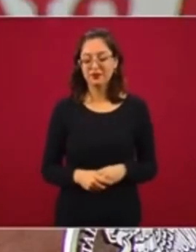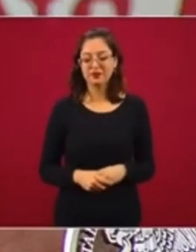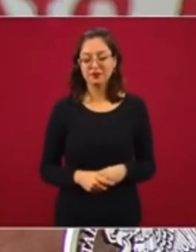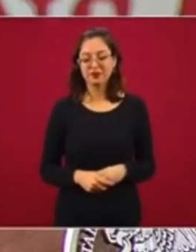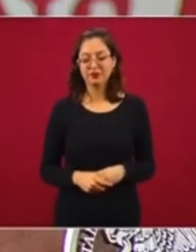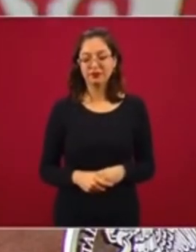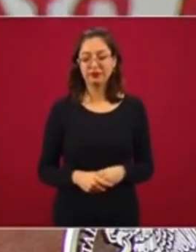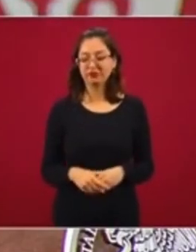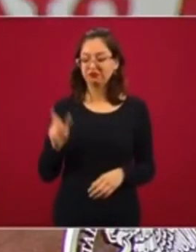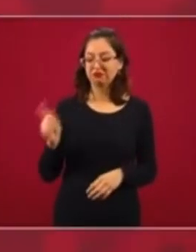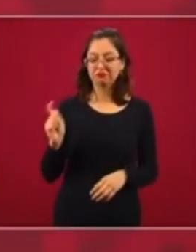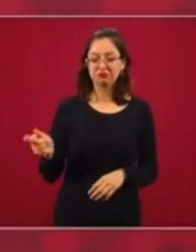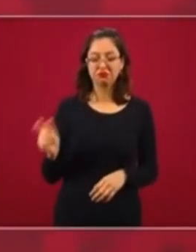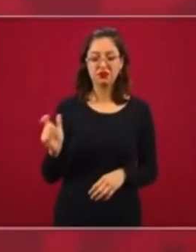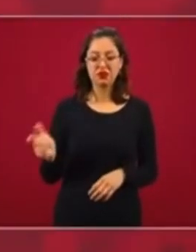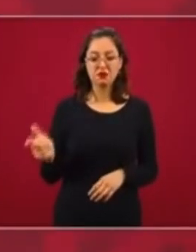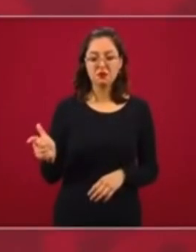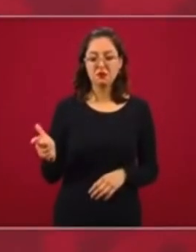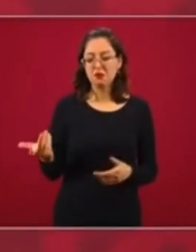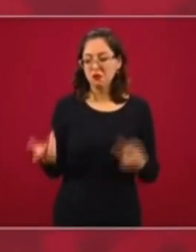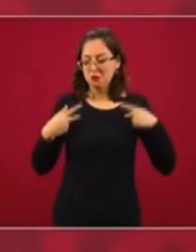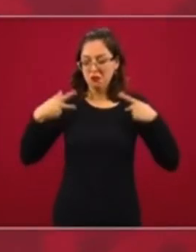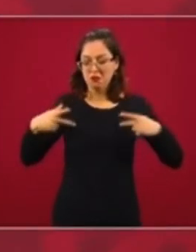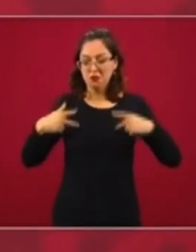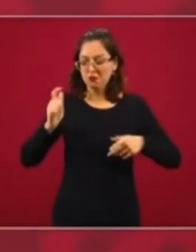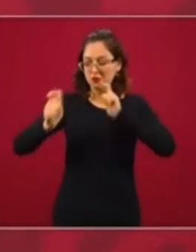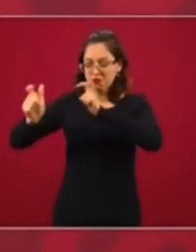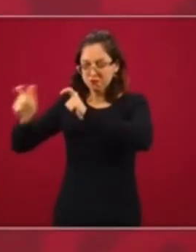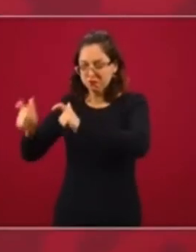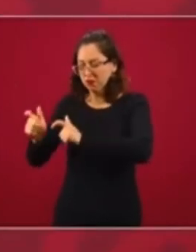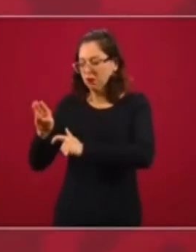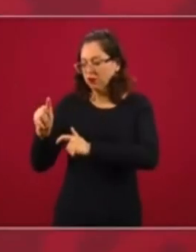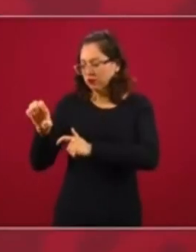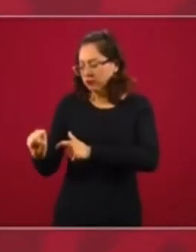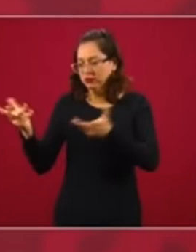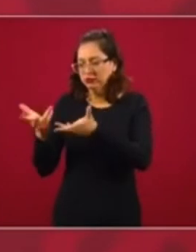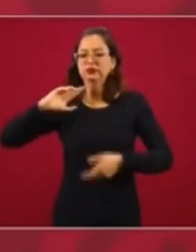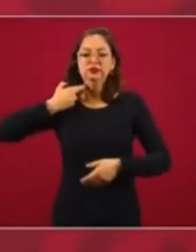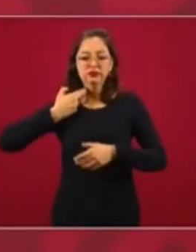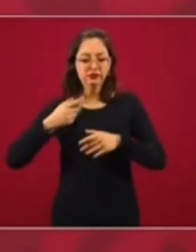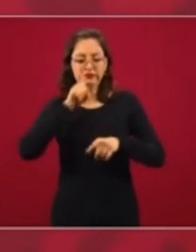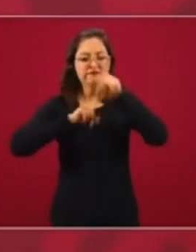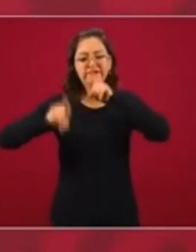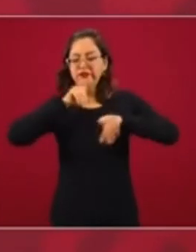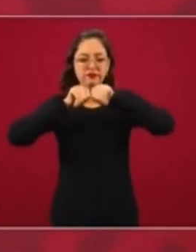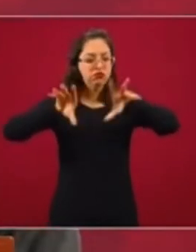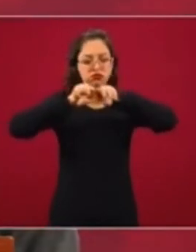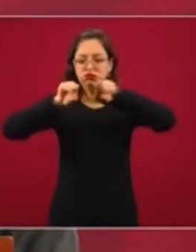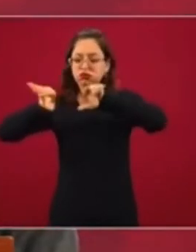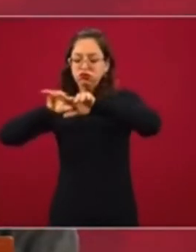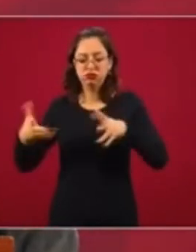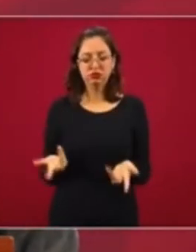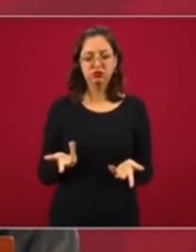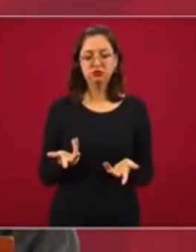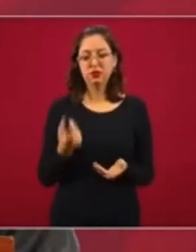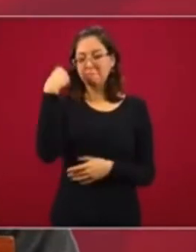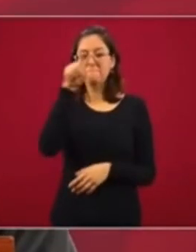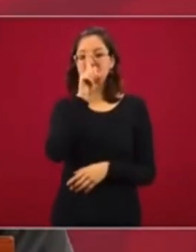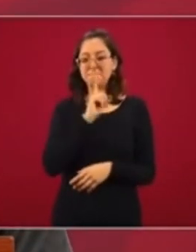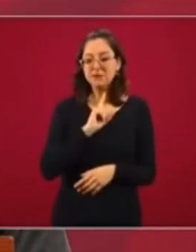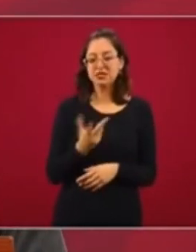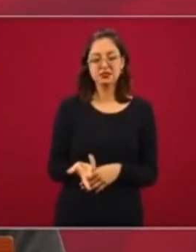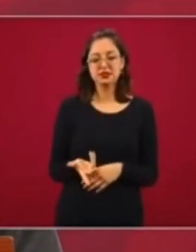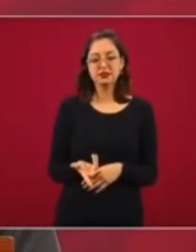contratar servicios de personas para crear situaciones artificiales, para mentir,